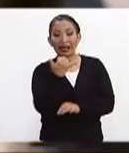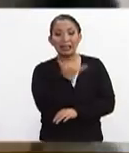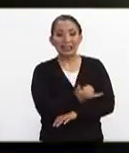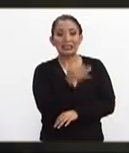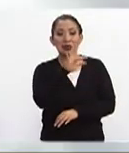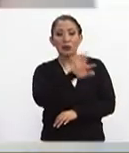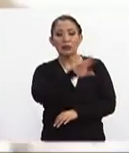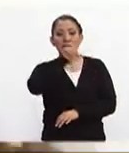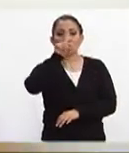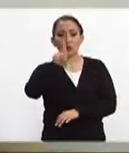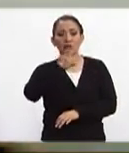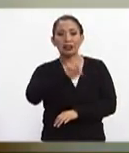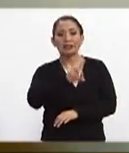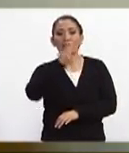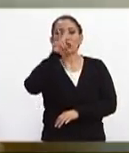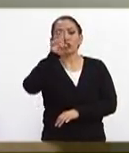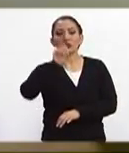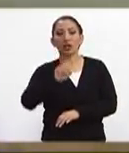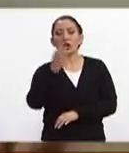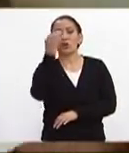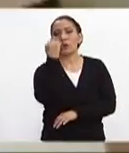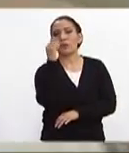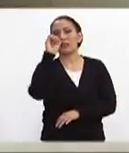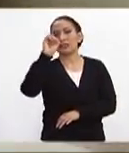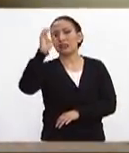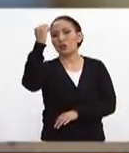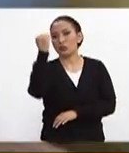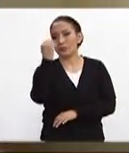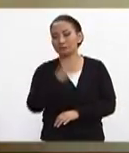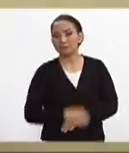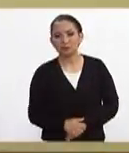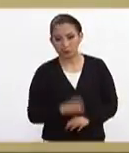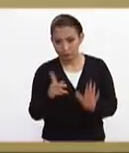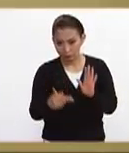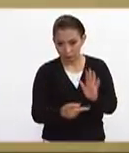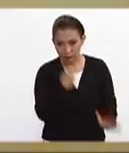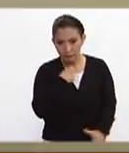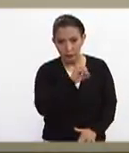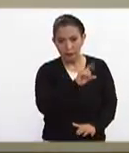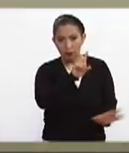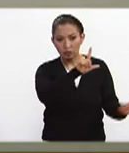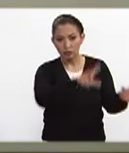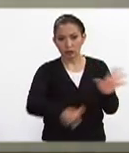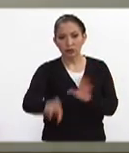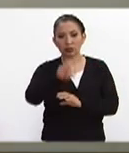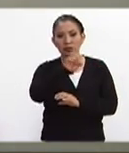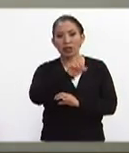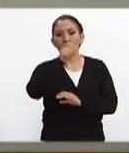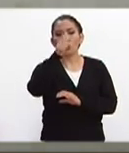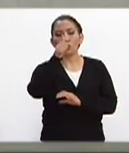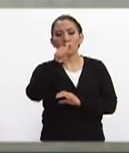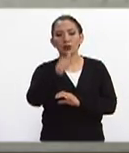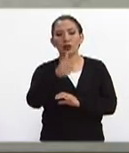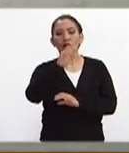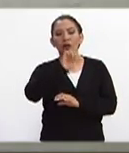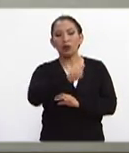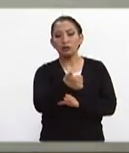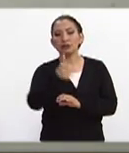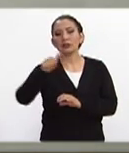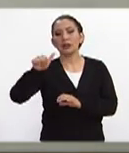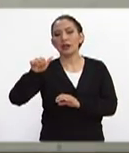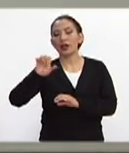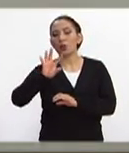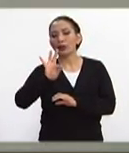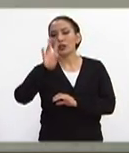y el 51-32-0909 los repito 01-800-0611